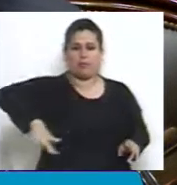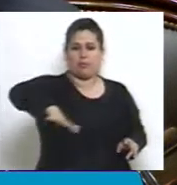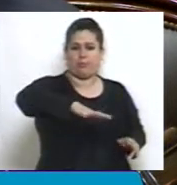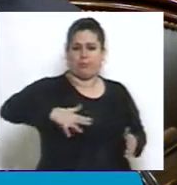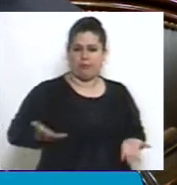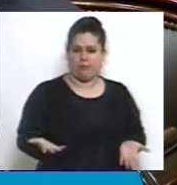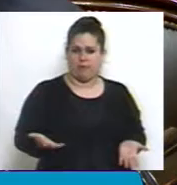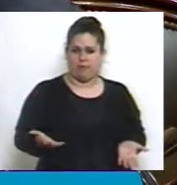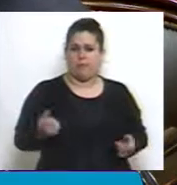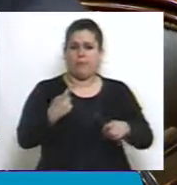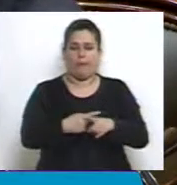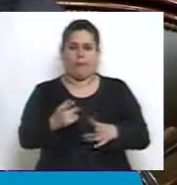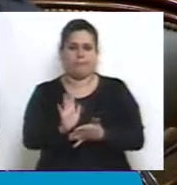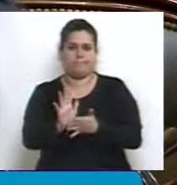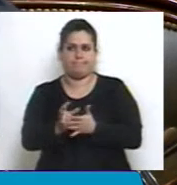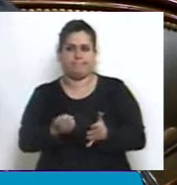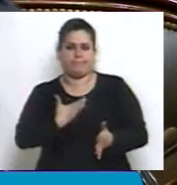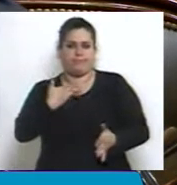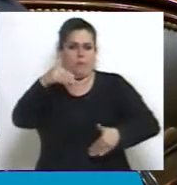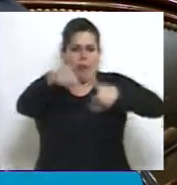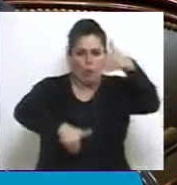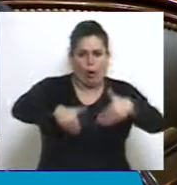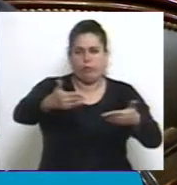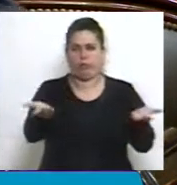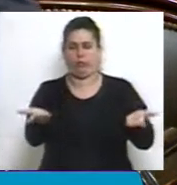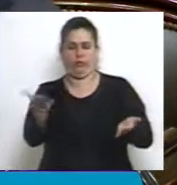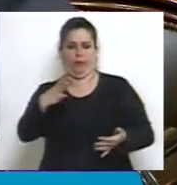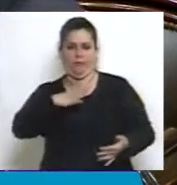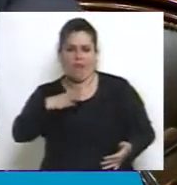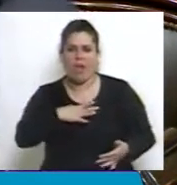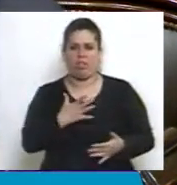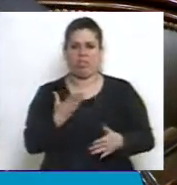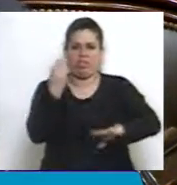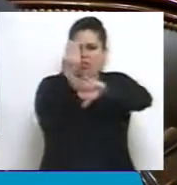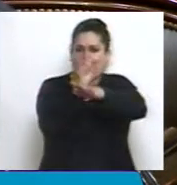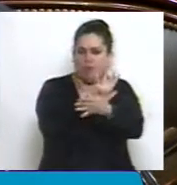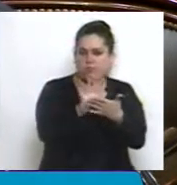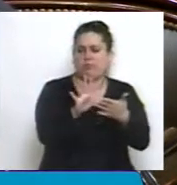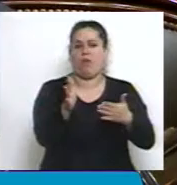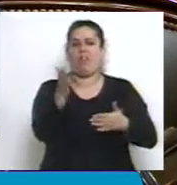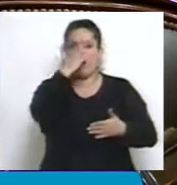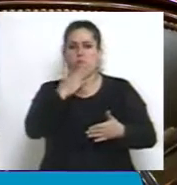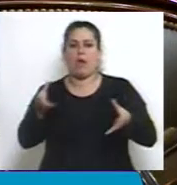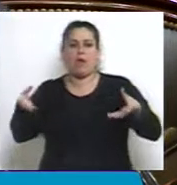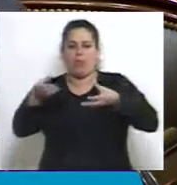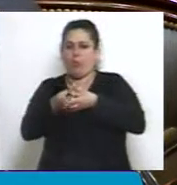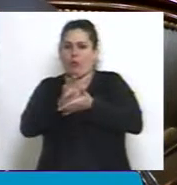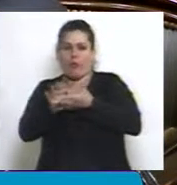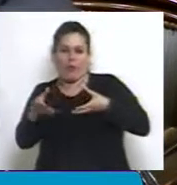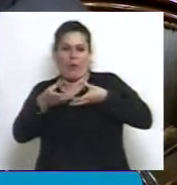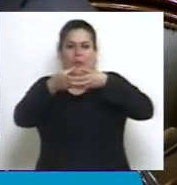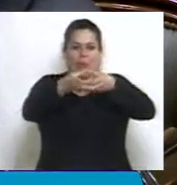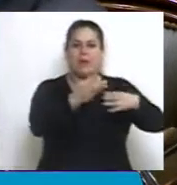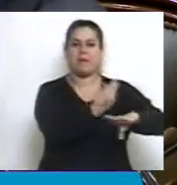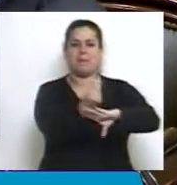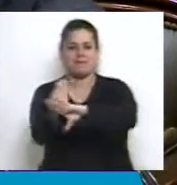popular, la voluntad popular, aguardar que se manifieste y luego en conjunto los representantes que continúan en